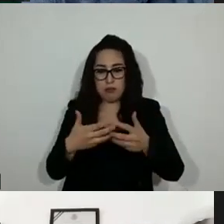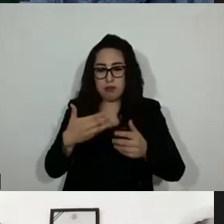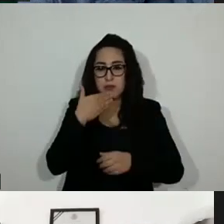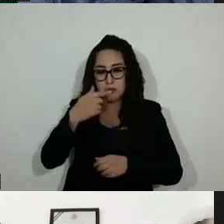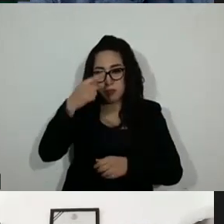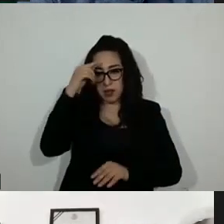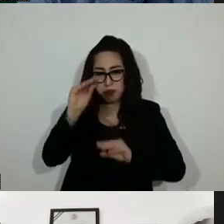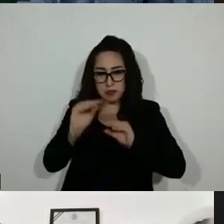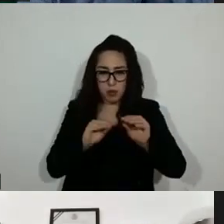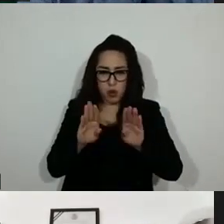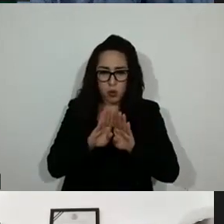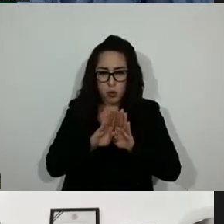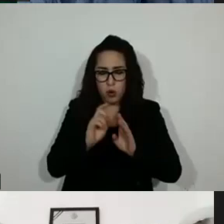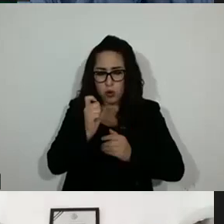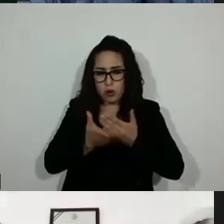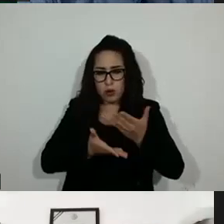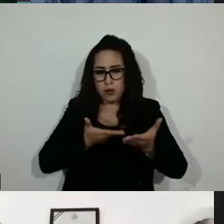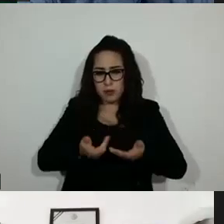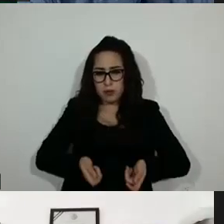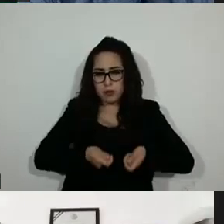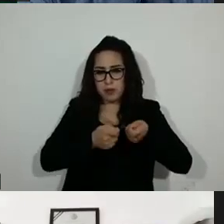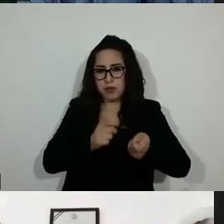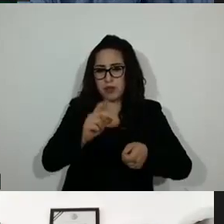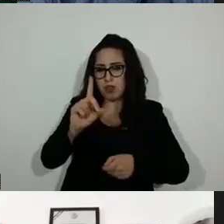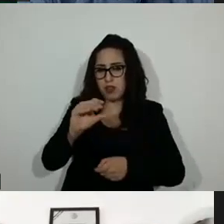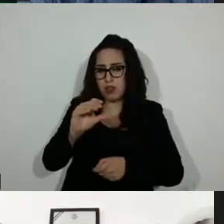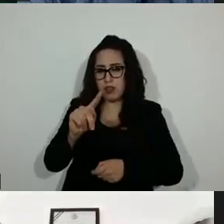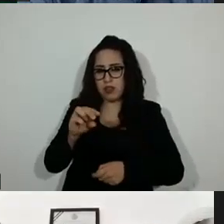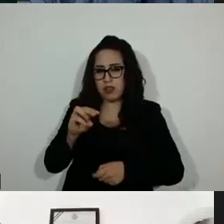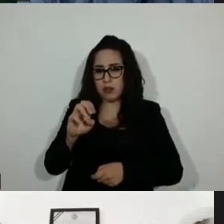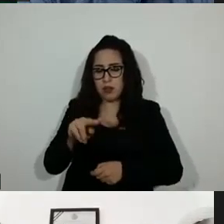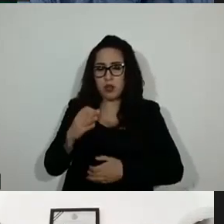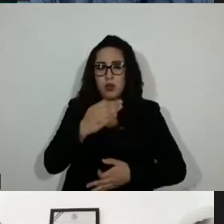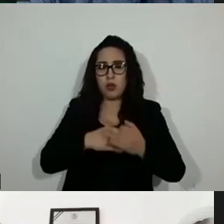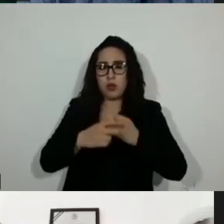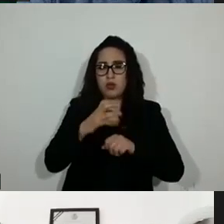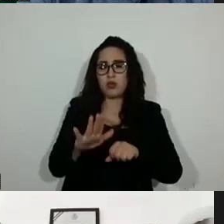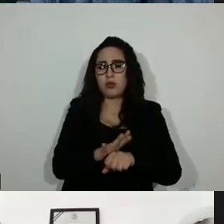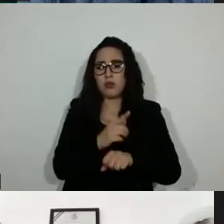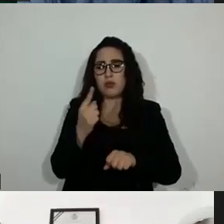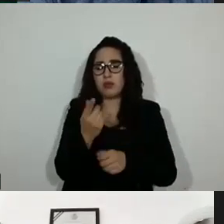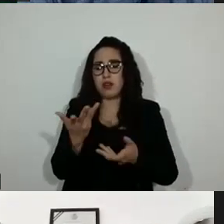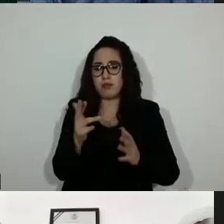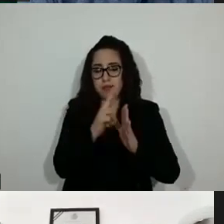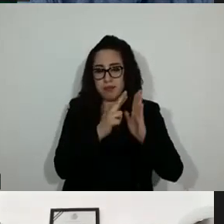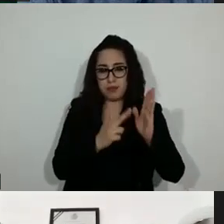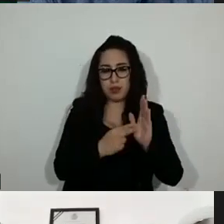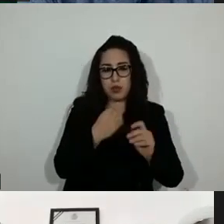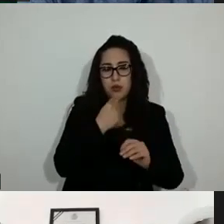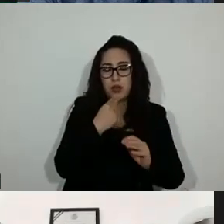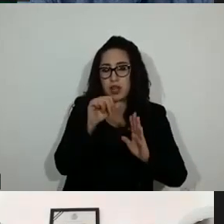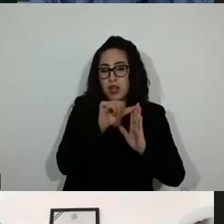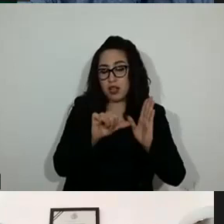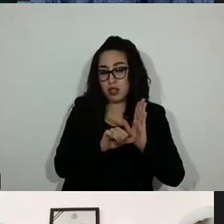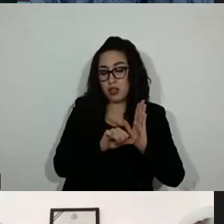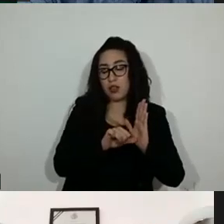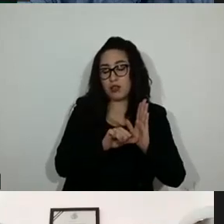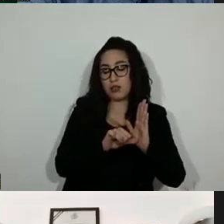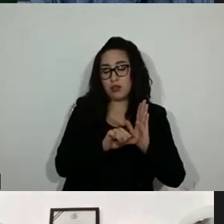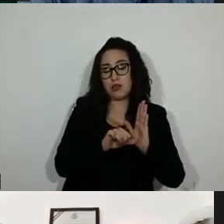Esto porque actualmente requisitos que se encuentran establecidos en los artículos 80 de la ley orgánica